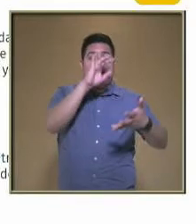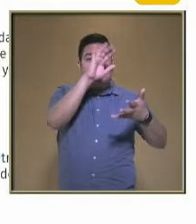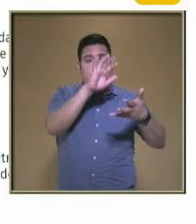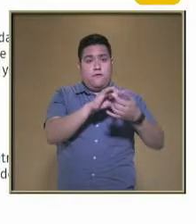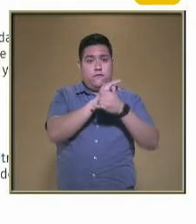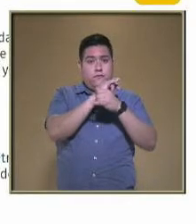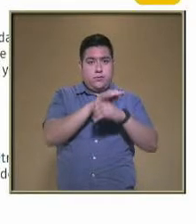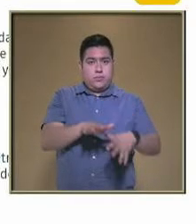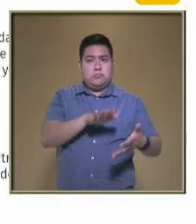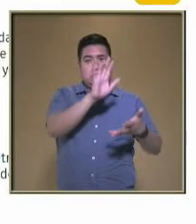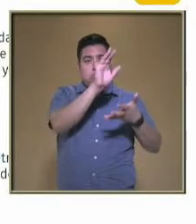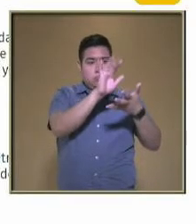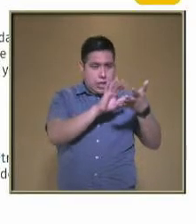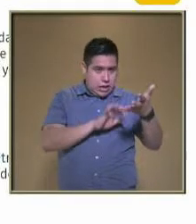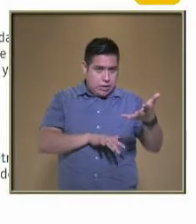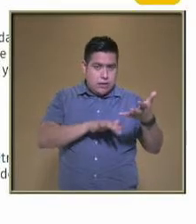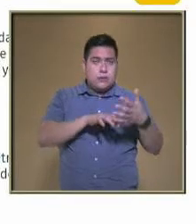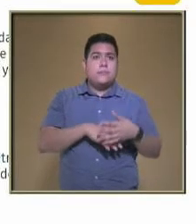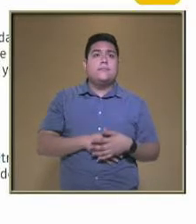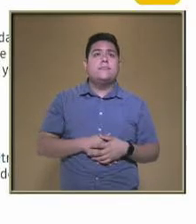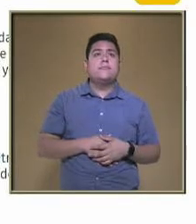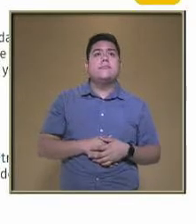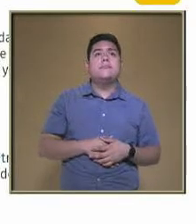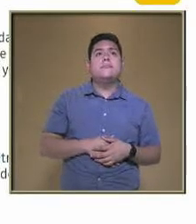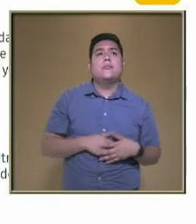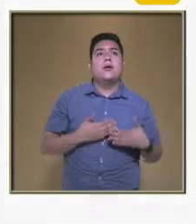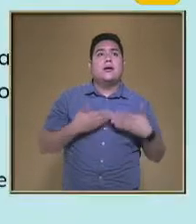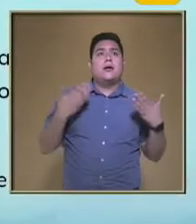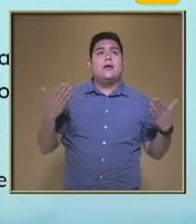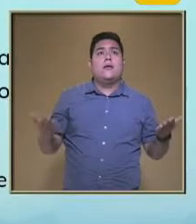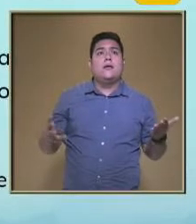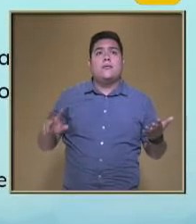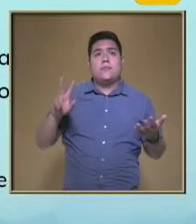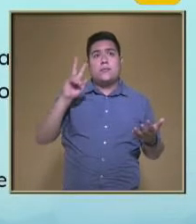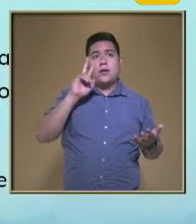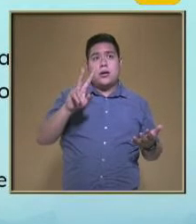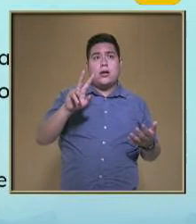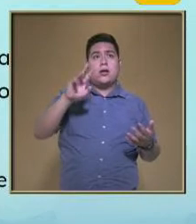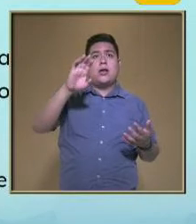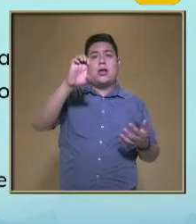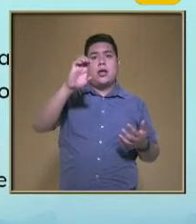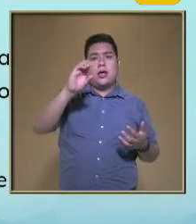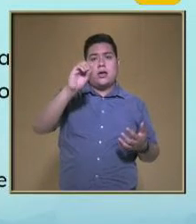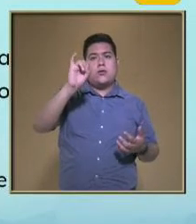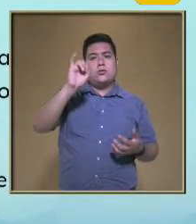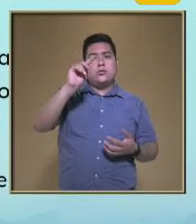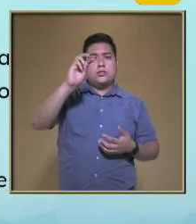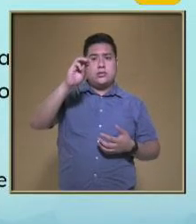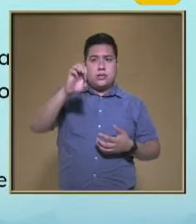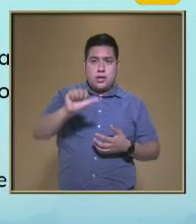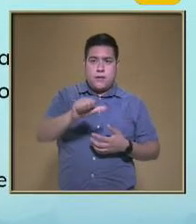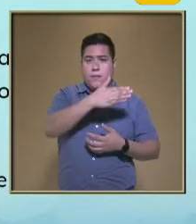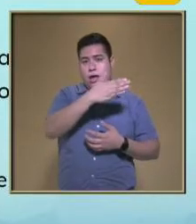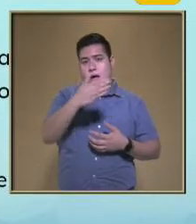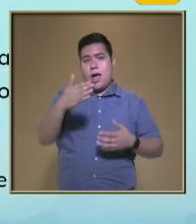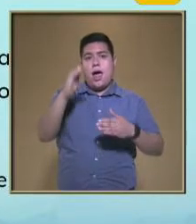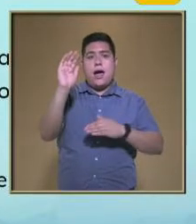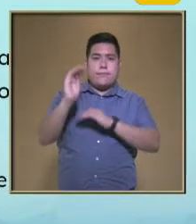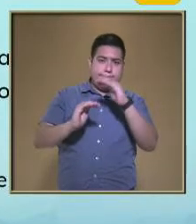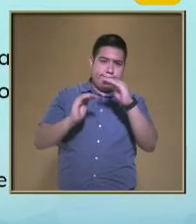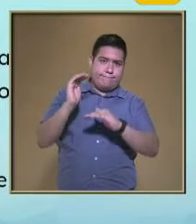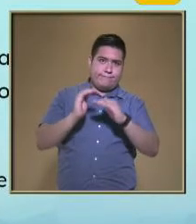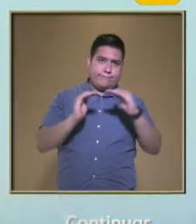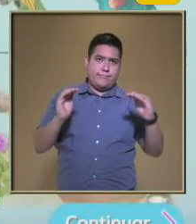información Muy útil Vamos a ver El día de hoy Lo que son Los ecosistemas En equilibrio Aquí está Lo que ya hemos